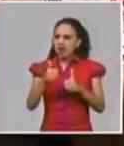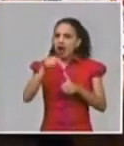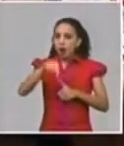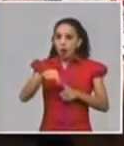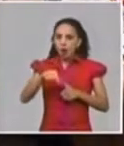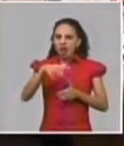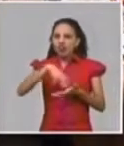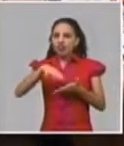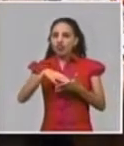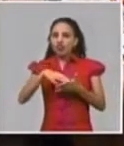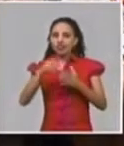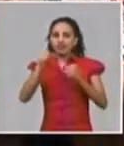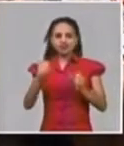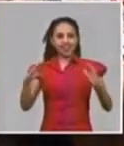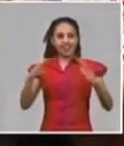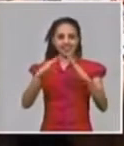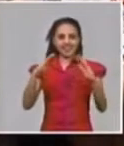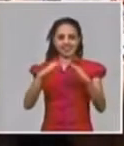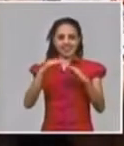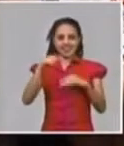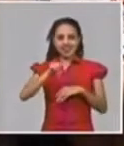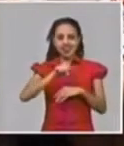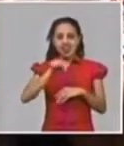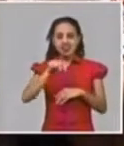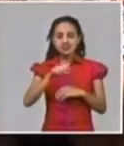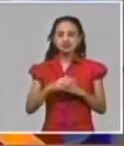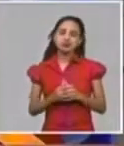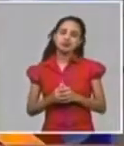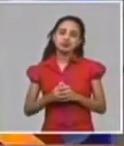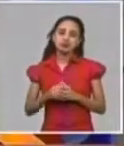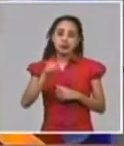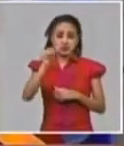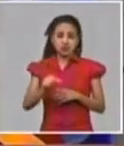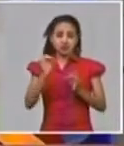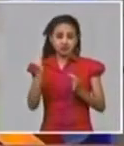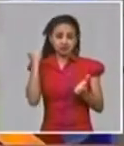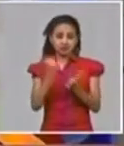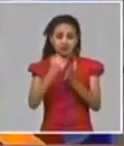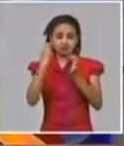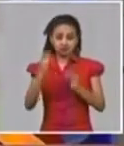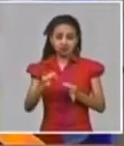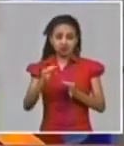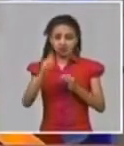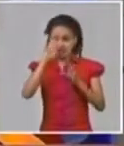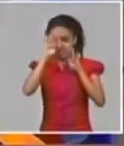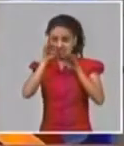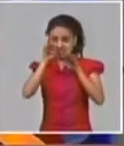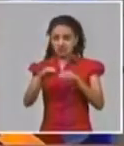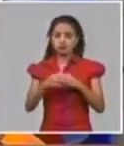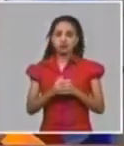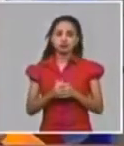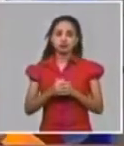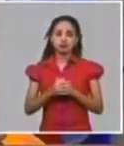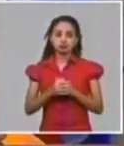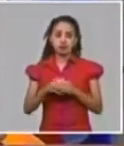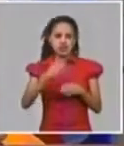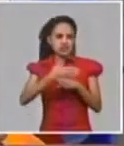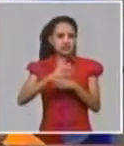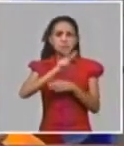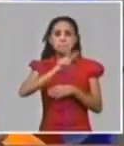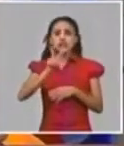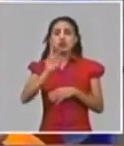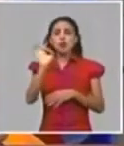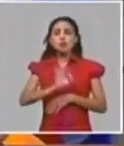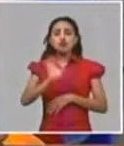y de los 403 casos confirmados ingresados es decir que hoy nos queda solo el 22 pacientes el 22% de los